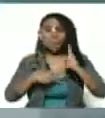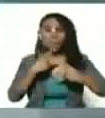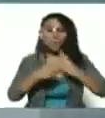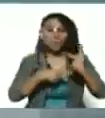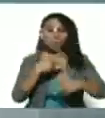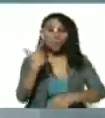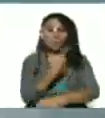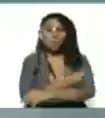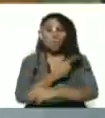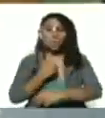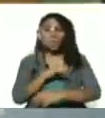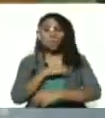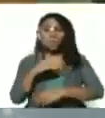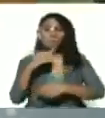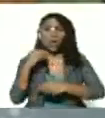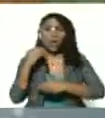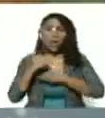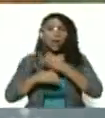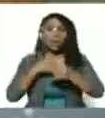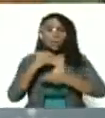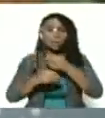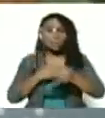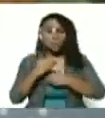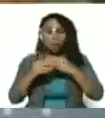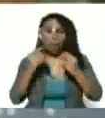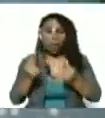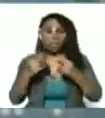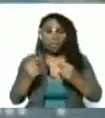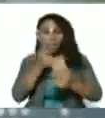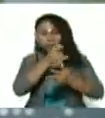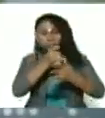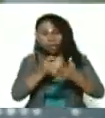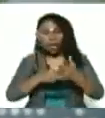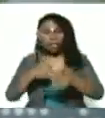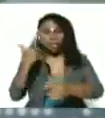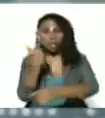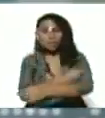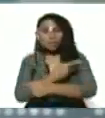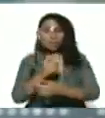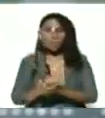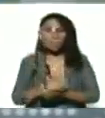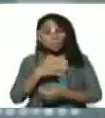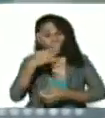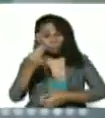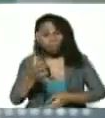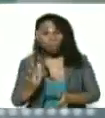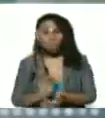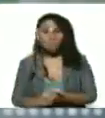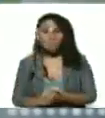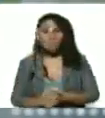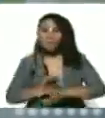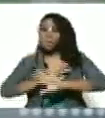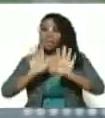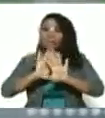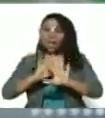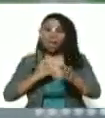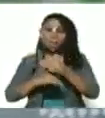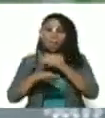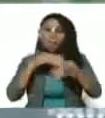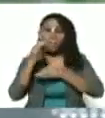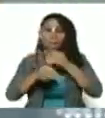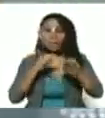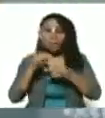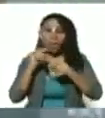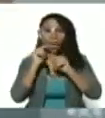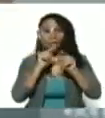vacunación hemos estado activando líneas de vacunación verdad ya vamos a explicar eso pero vamos